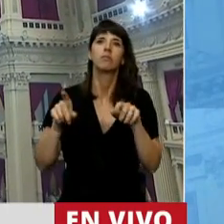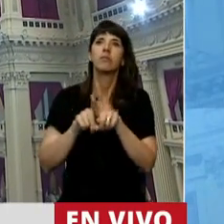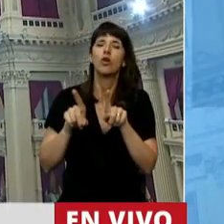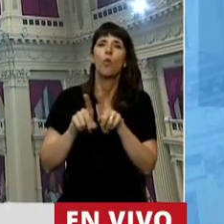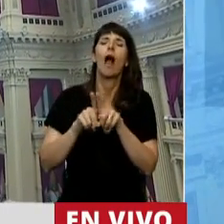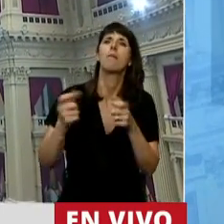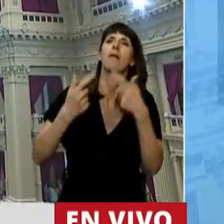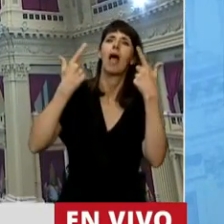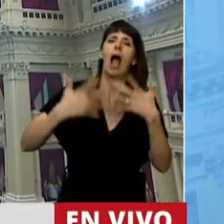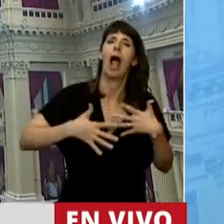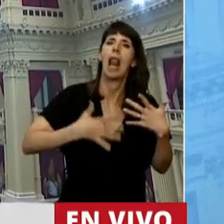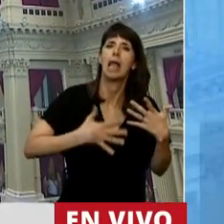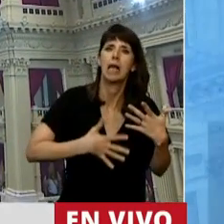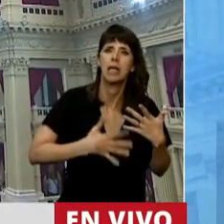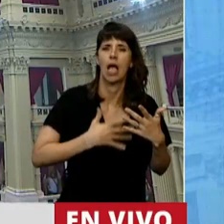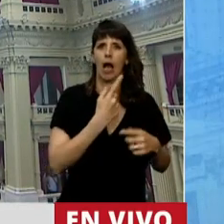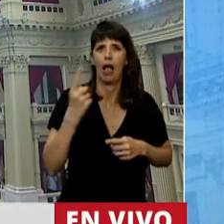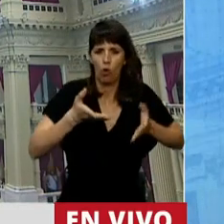cada uno de los nacimientos,